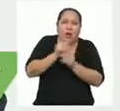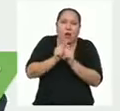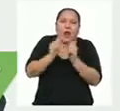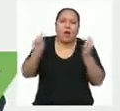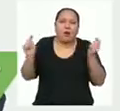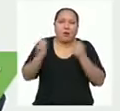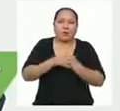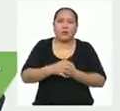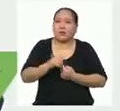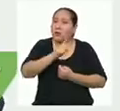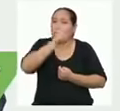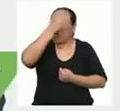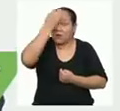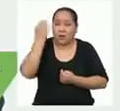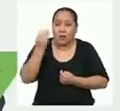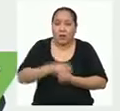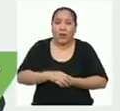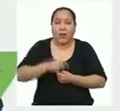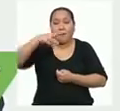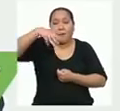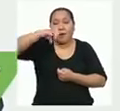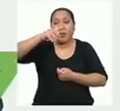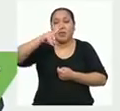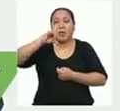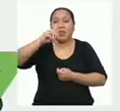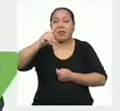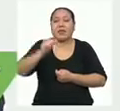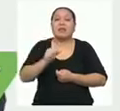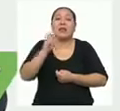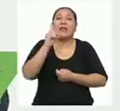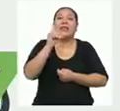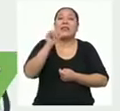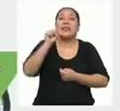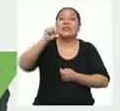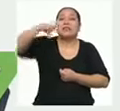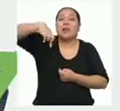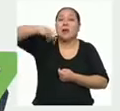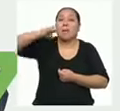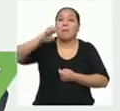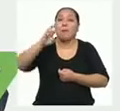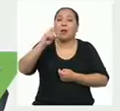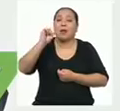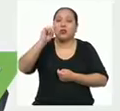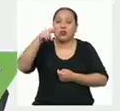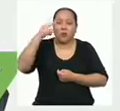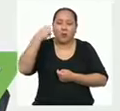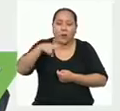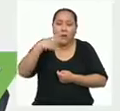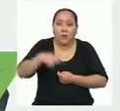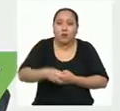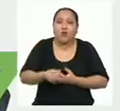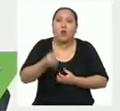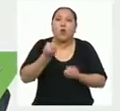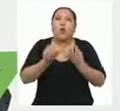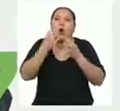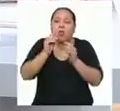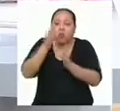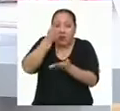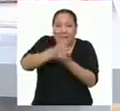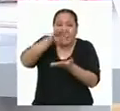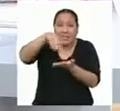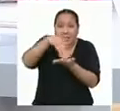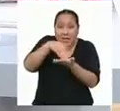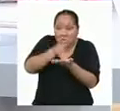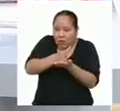No olvides que las medidas de dispersión nos ayudarán a conocer qué tan alejados están con respecto a la